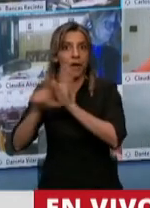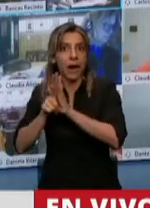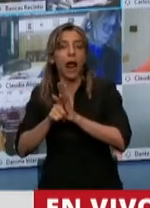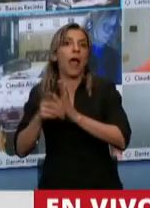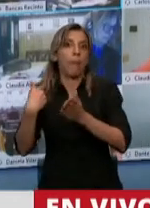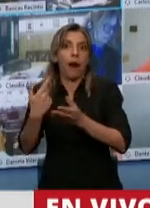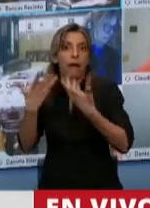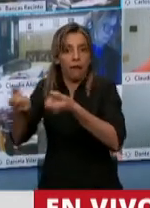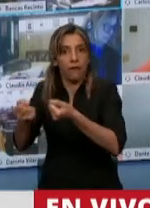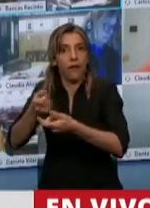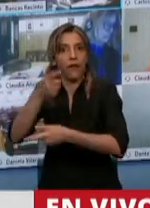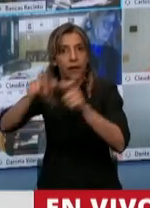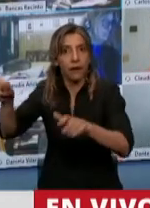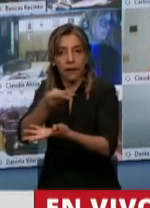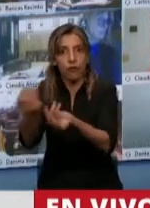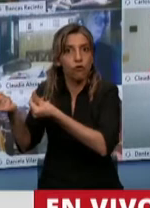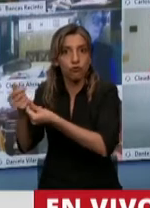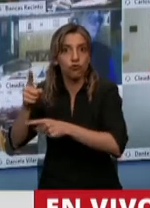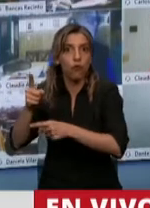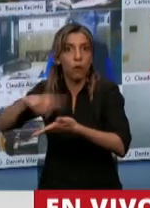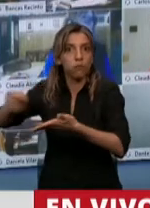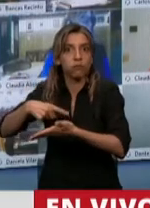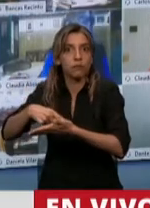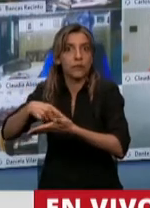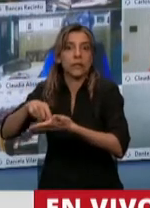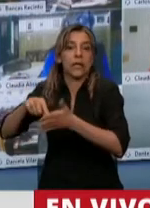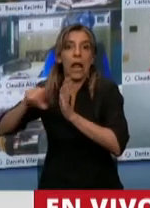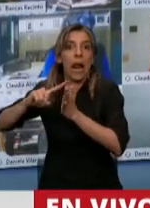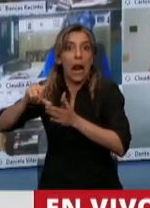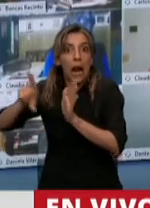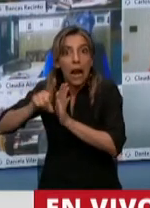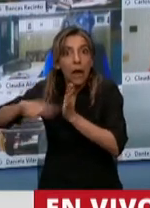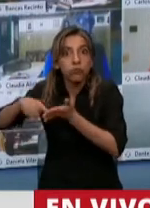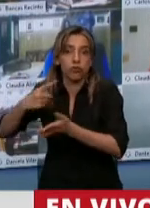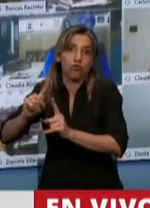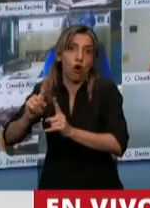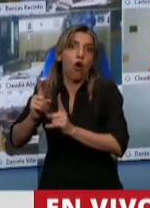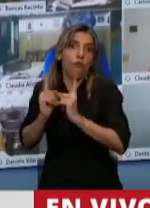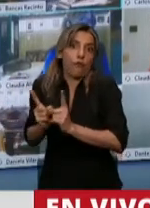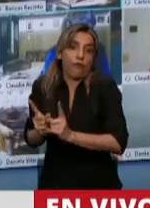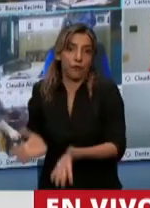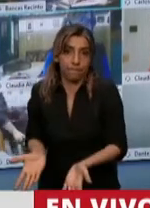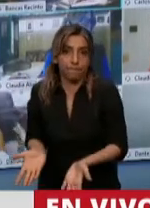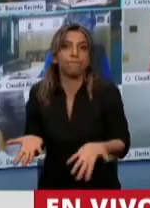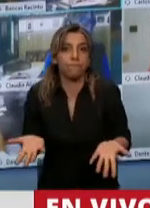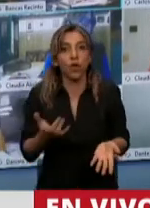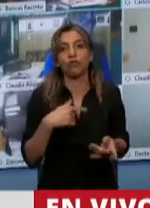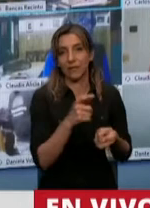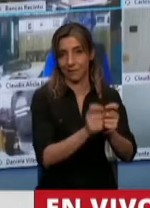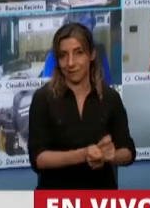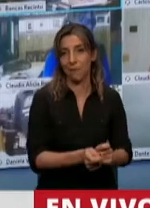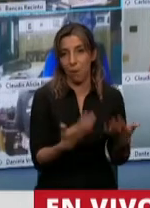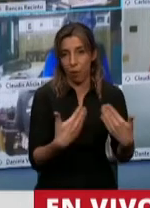De esta manera, nosotros podemos decir que tenemos una ley muy positiva. ¿Por qué?